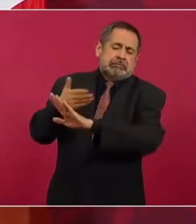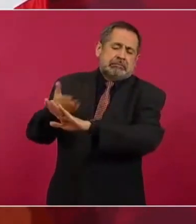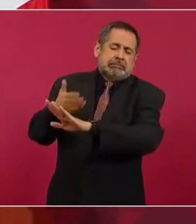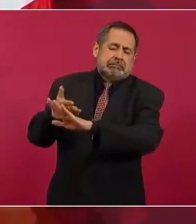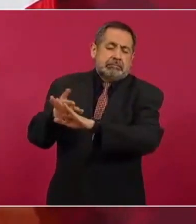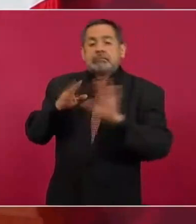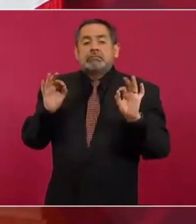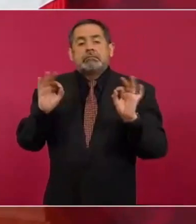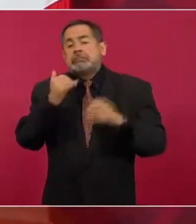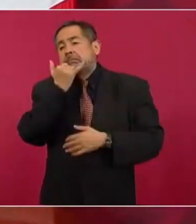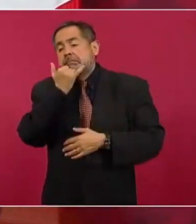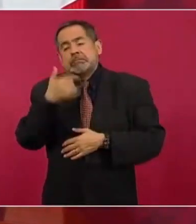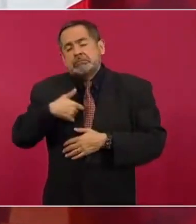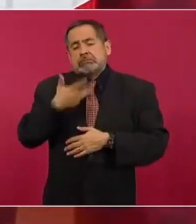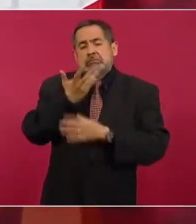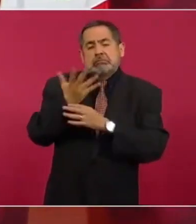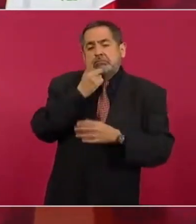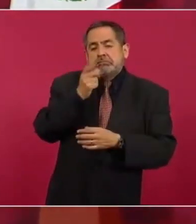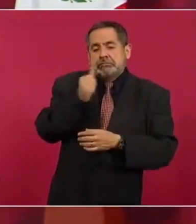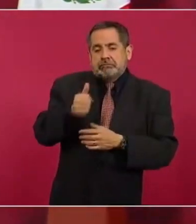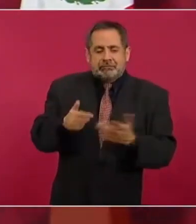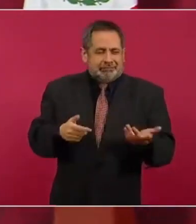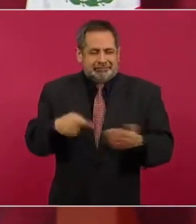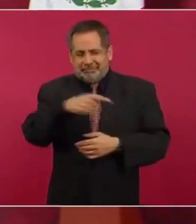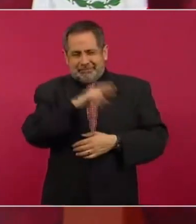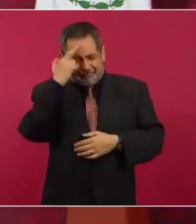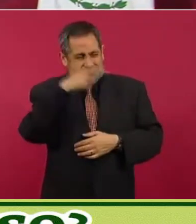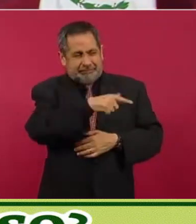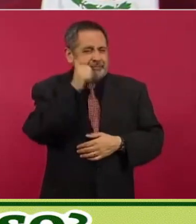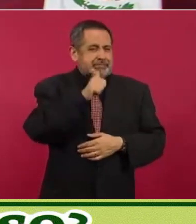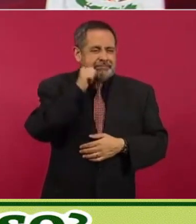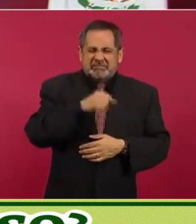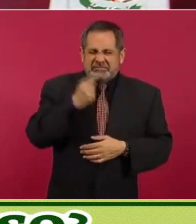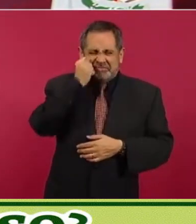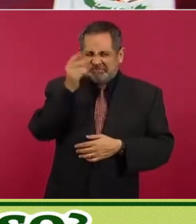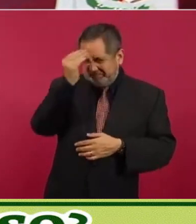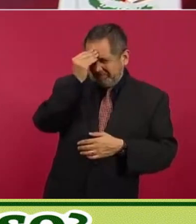del periodismo, de que la calumnia cuando no mancha tizna.